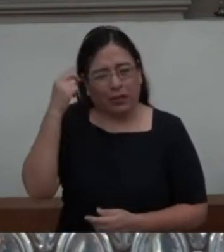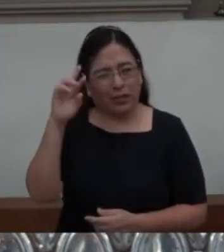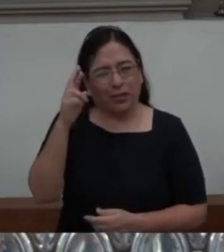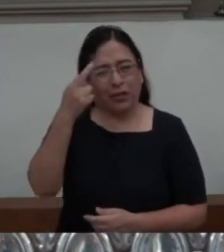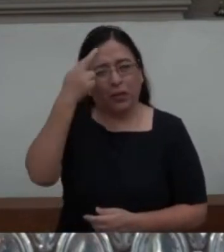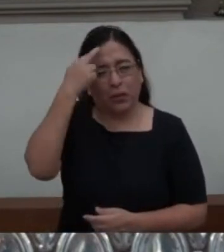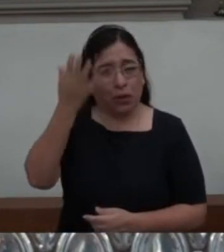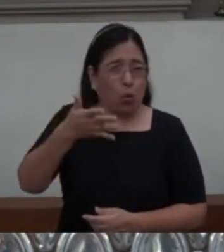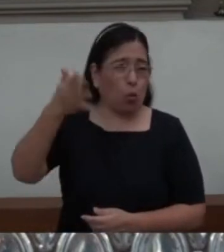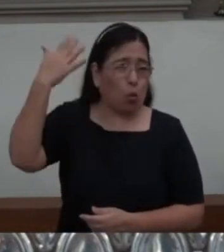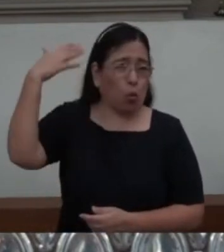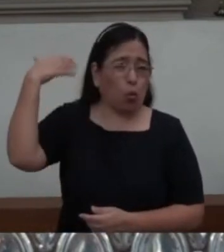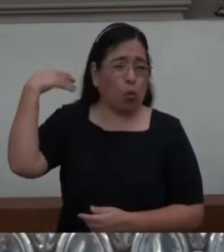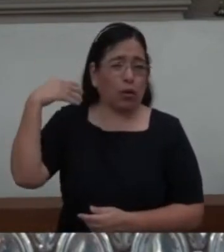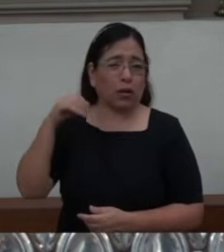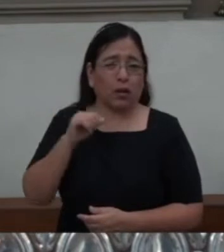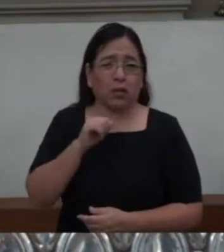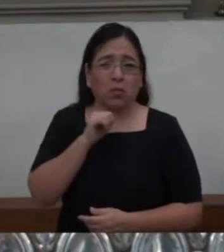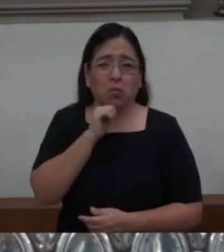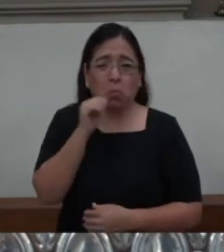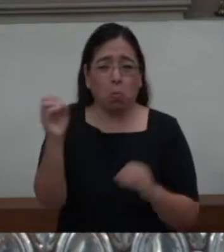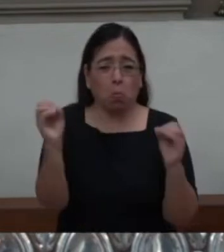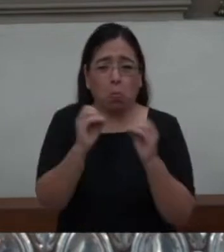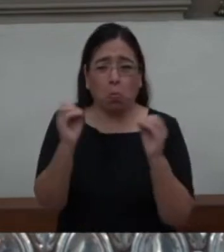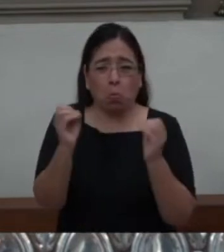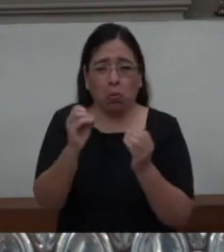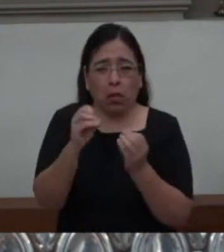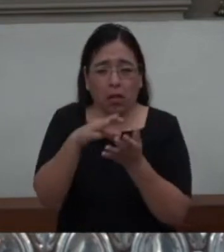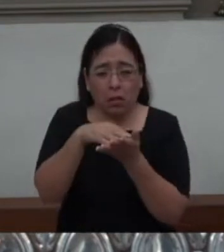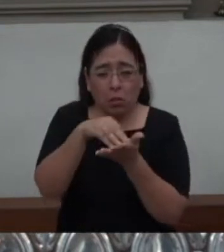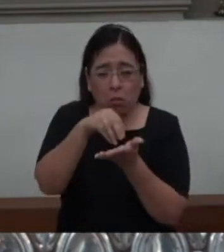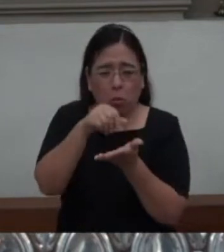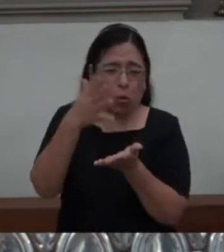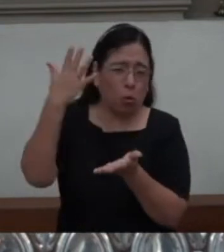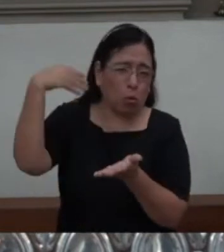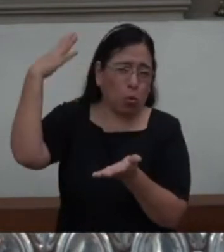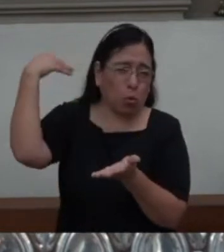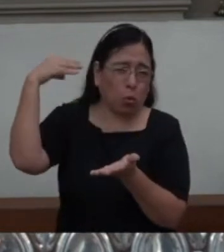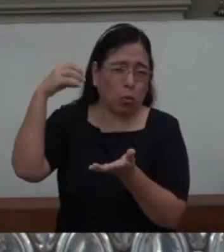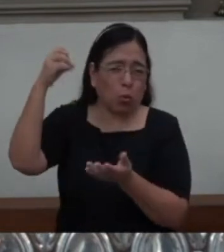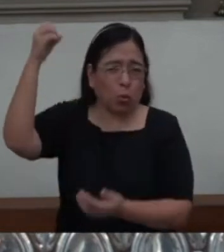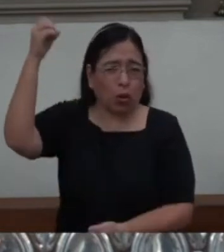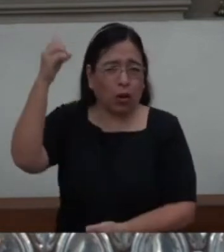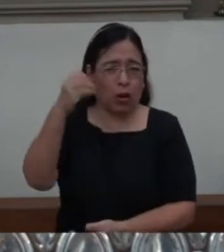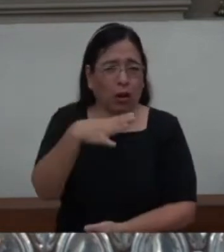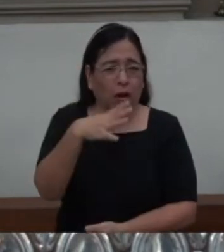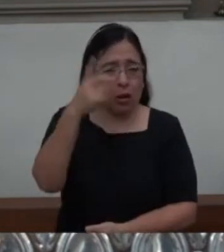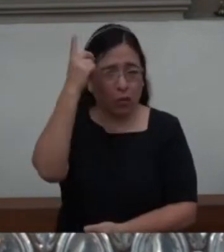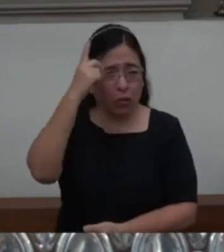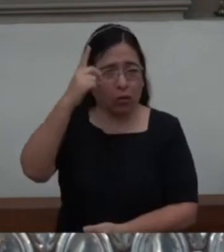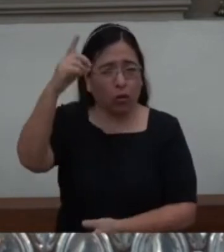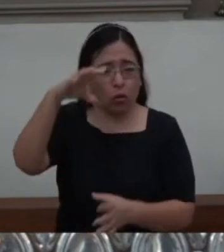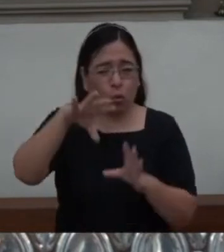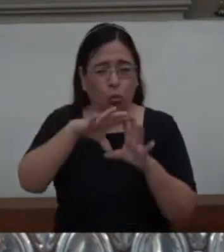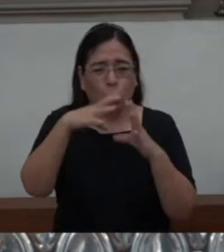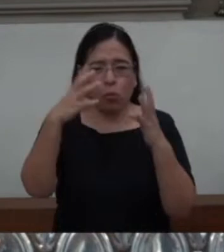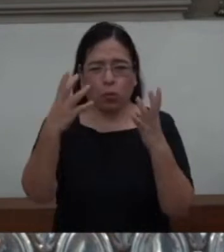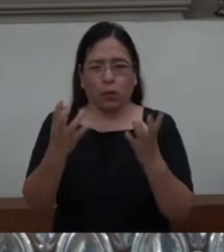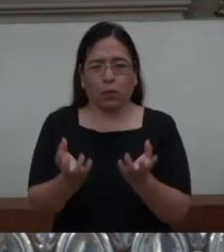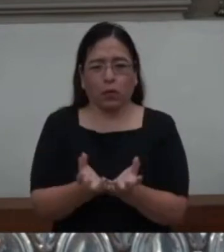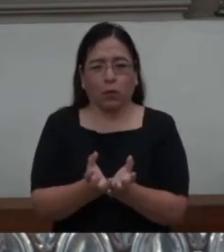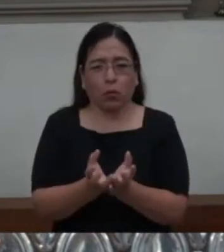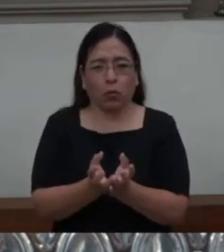Del simple polvo de la tierra, Dios ha hecho la maravilla